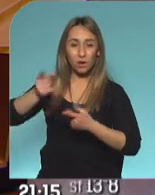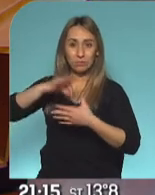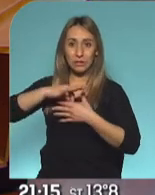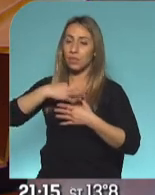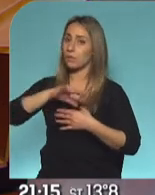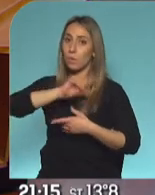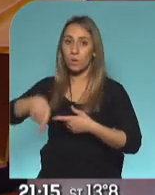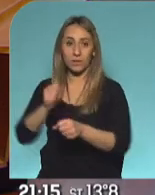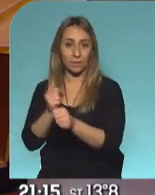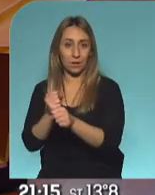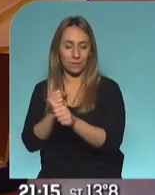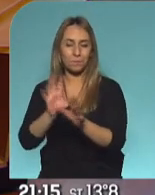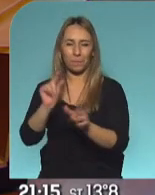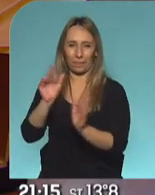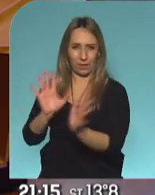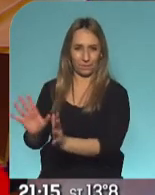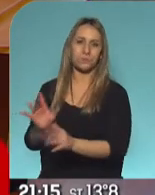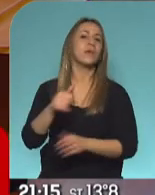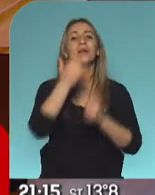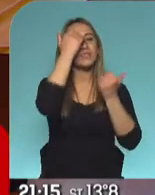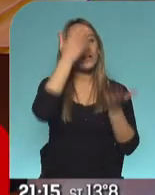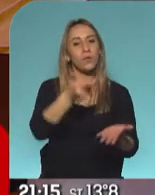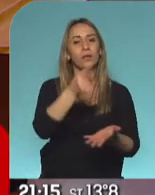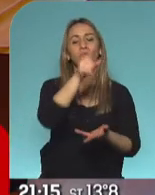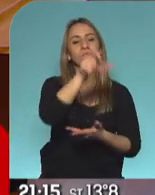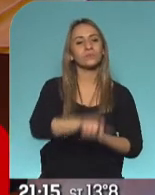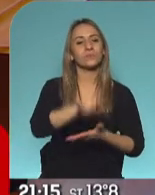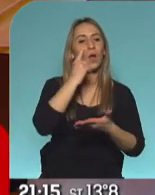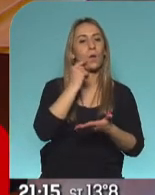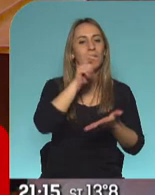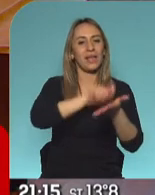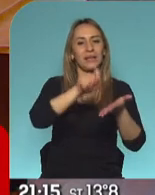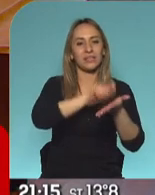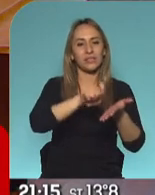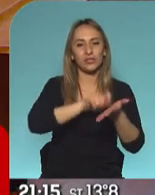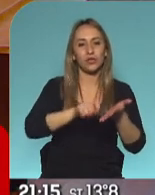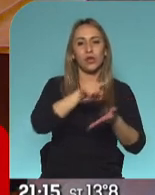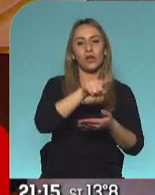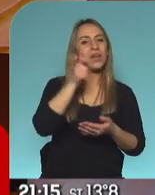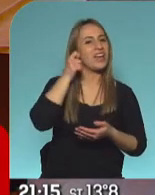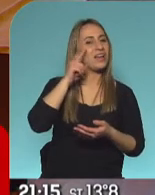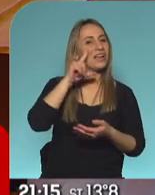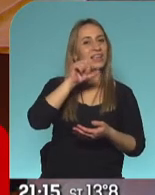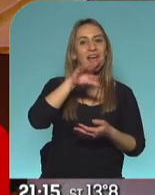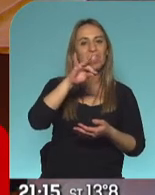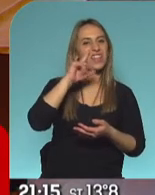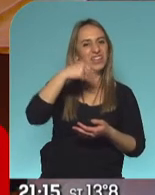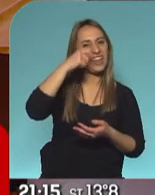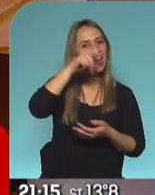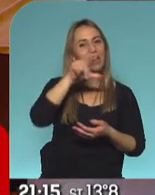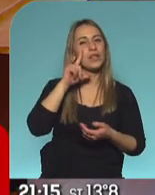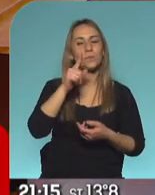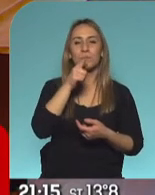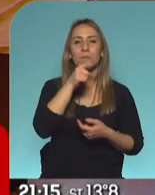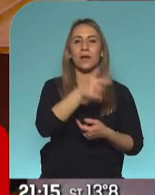Vamos a saludar a Mempo Giardinelli, al escritor, a quien leemos tantas veces. Alguna vez creo haber utilizado una frase de